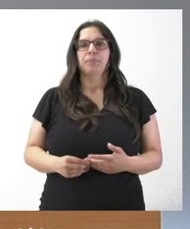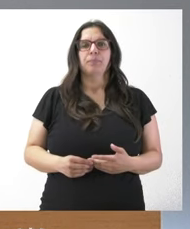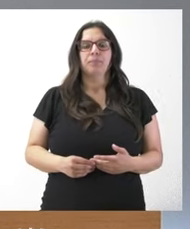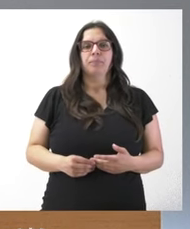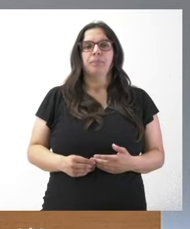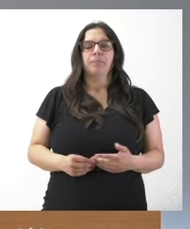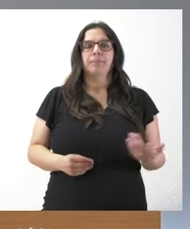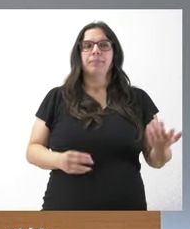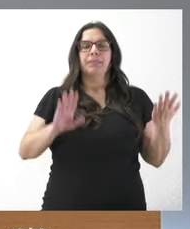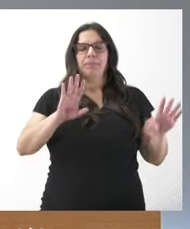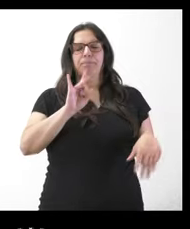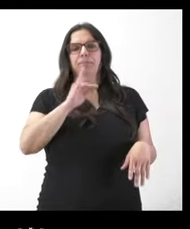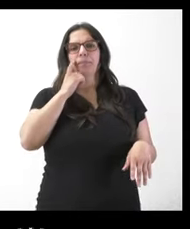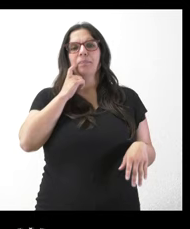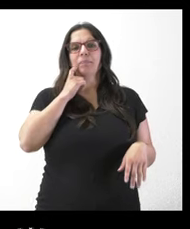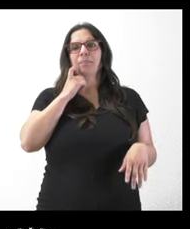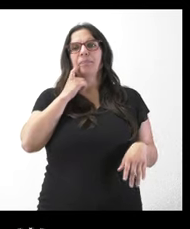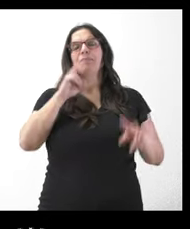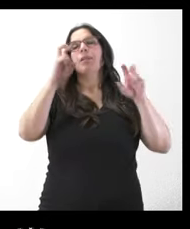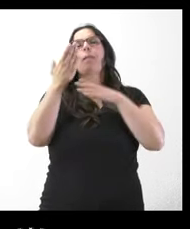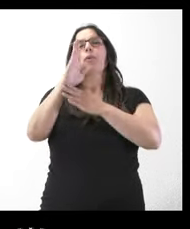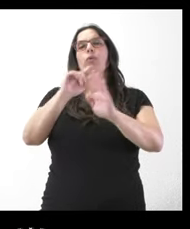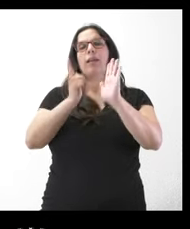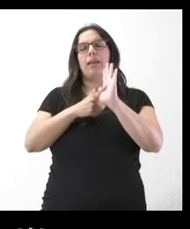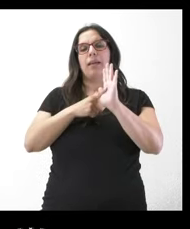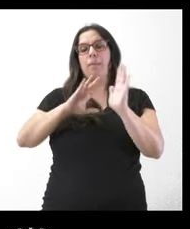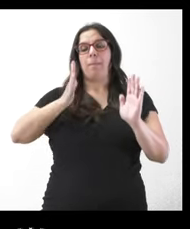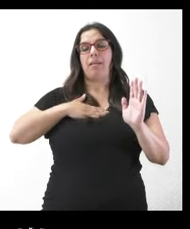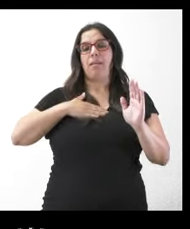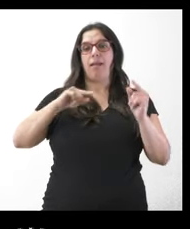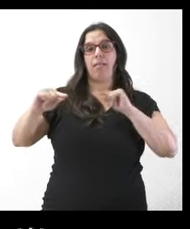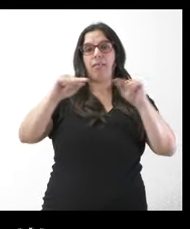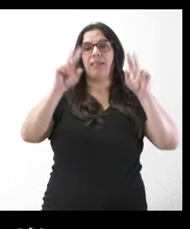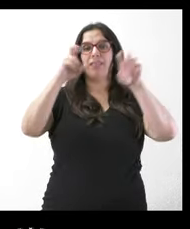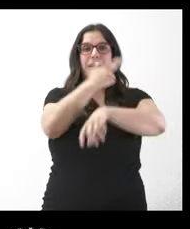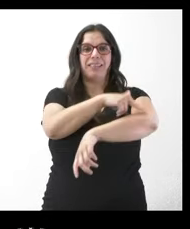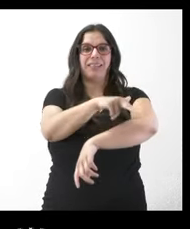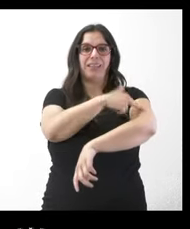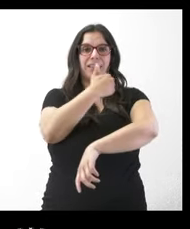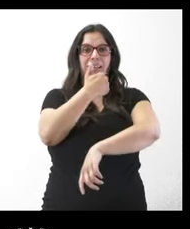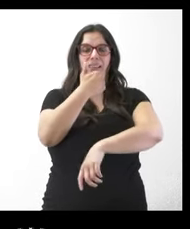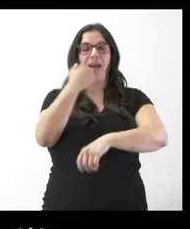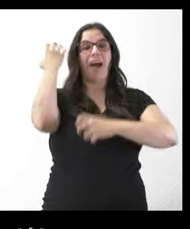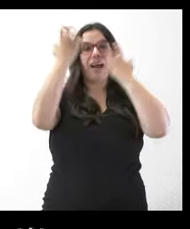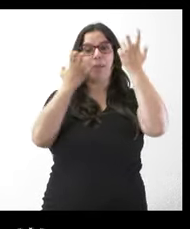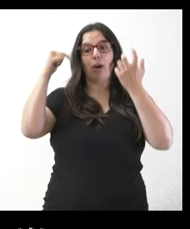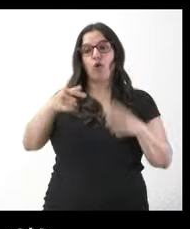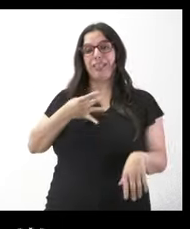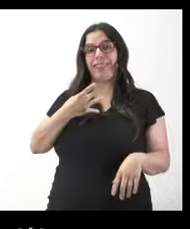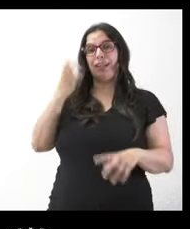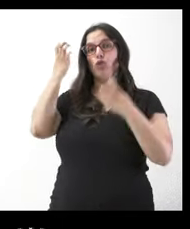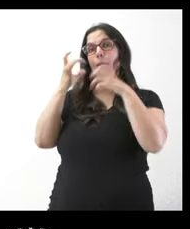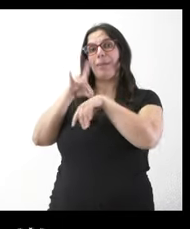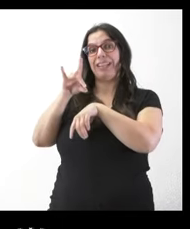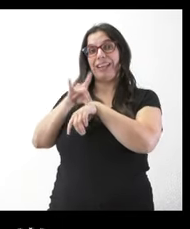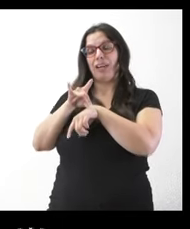Sí sobre la proposición de ley que se va a debatir mañana de sanidad animal hoy el sindicato de veterinarios ha venido